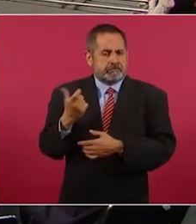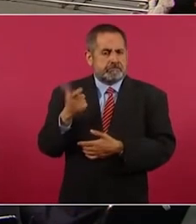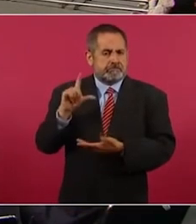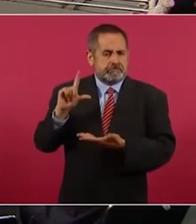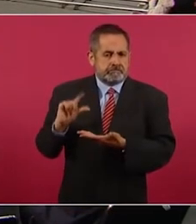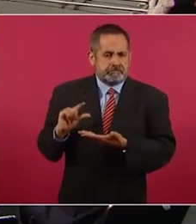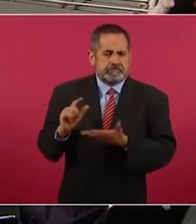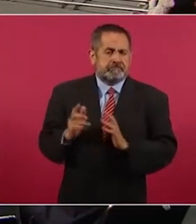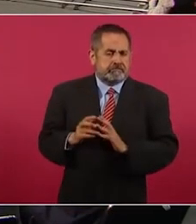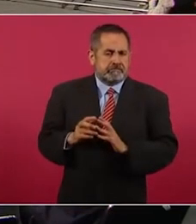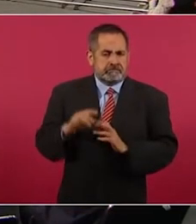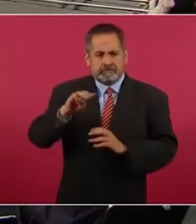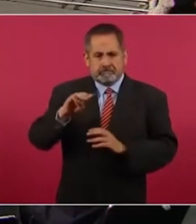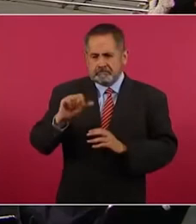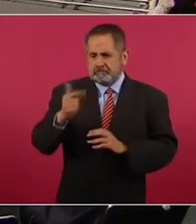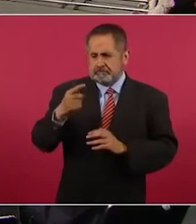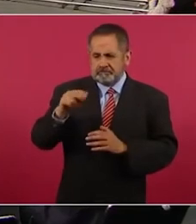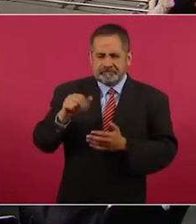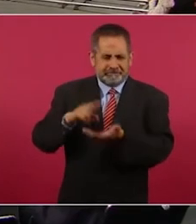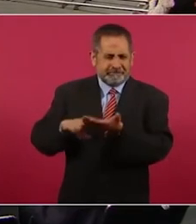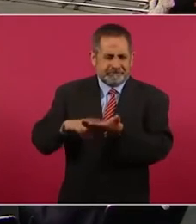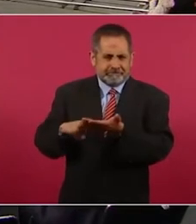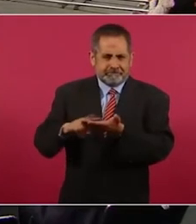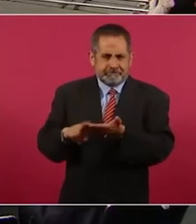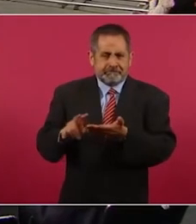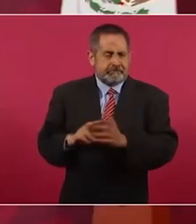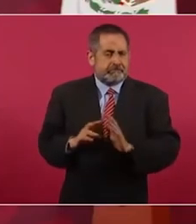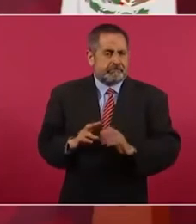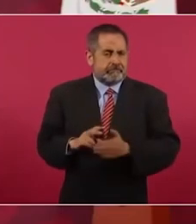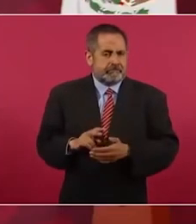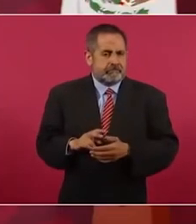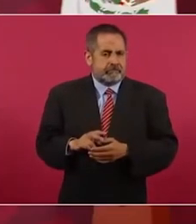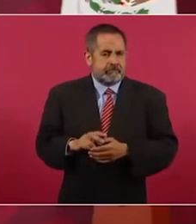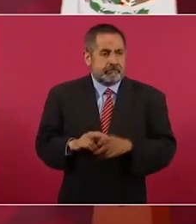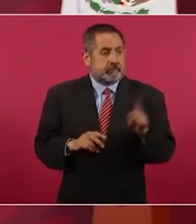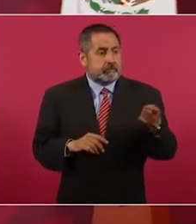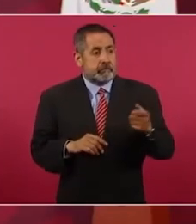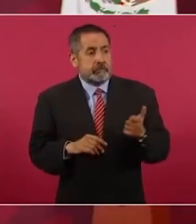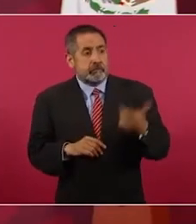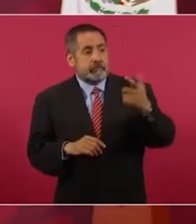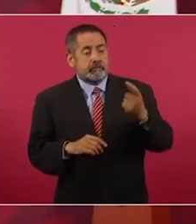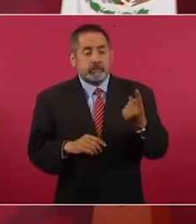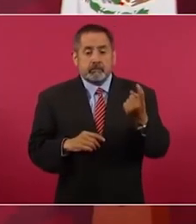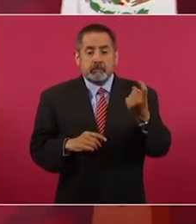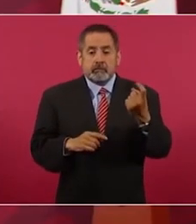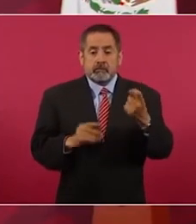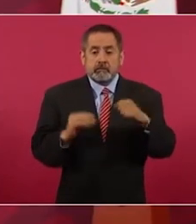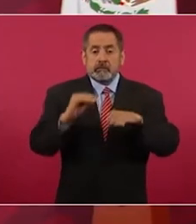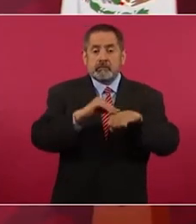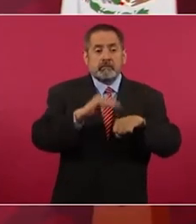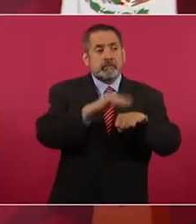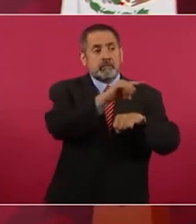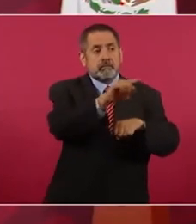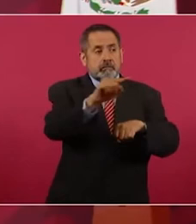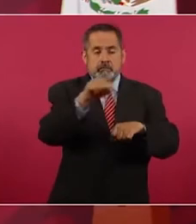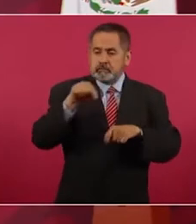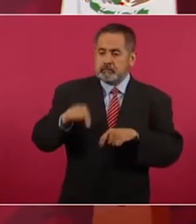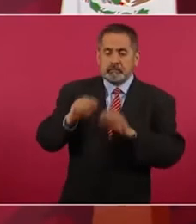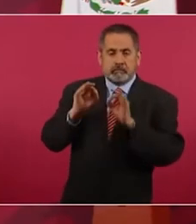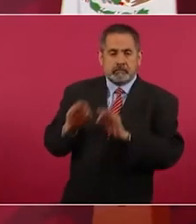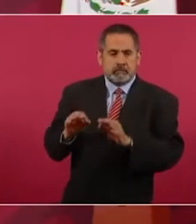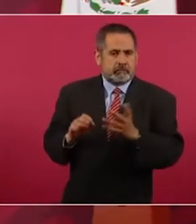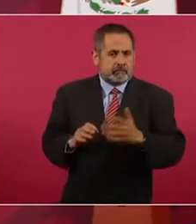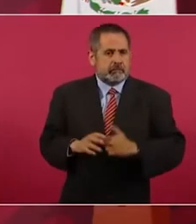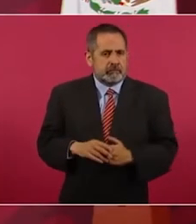En la magna Más de un peso La diferencia Entonces ¿Cómo la gente